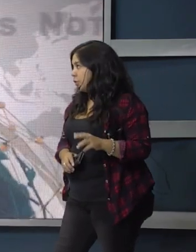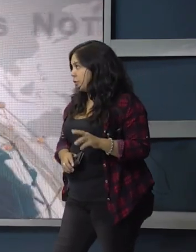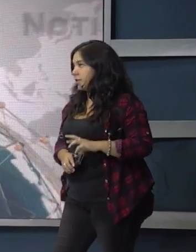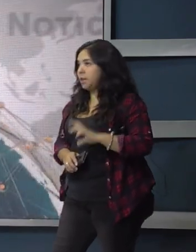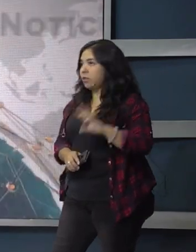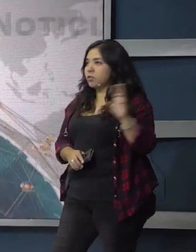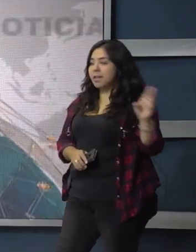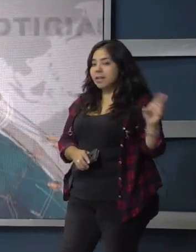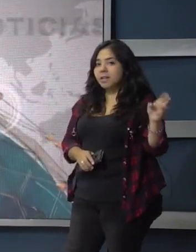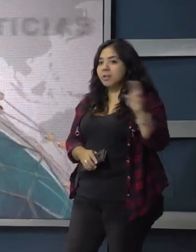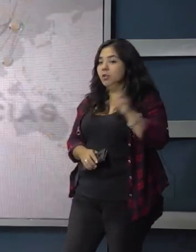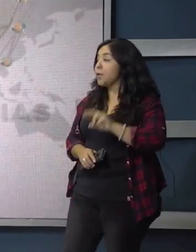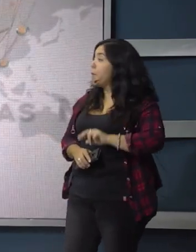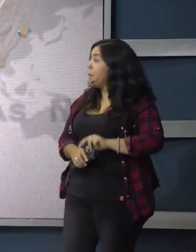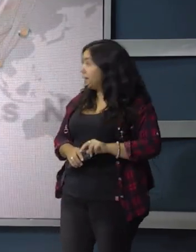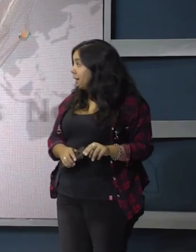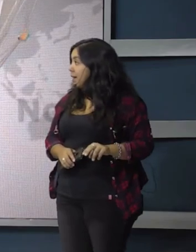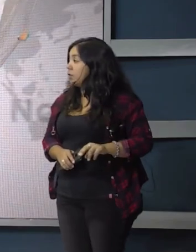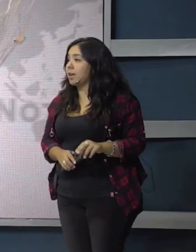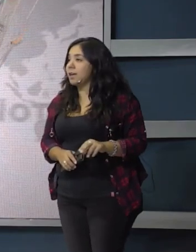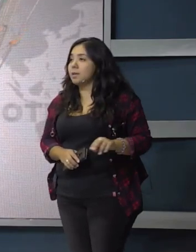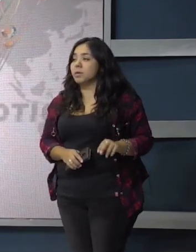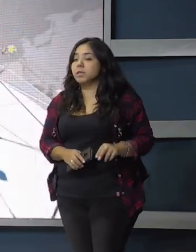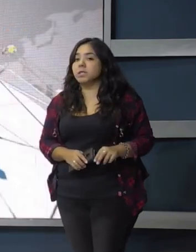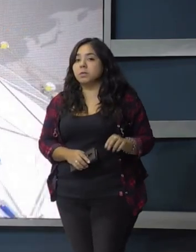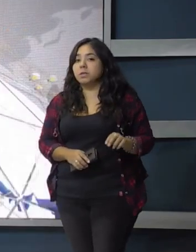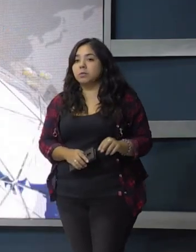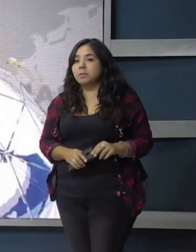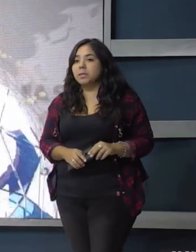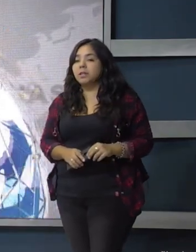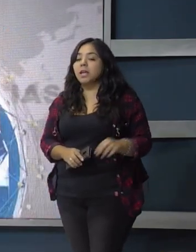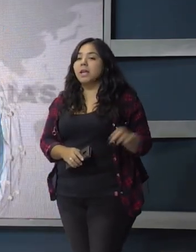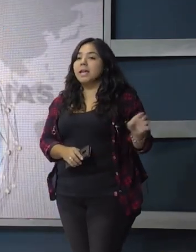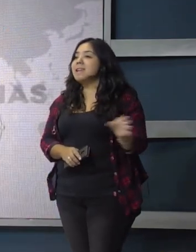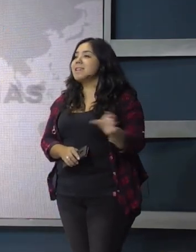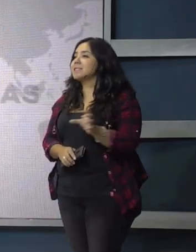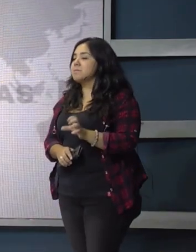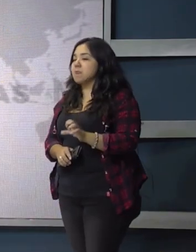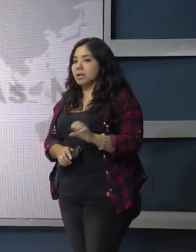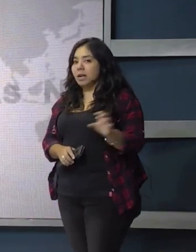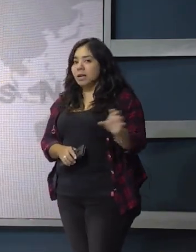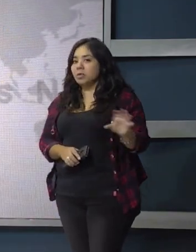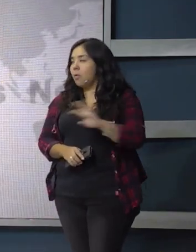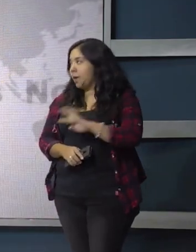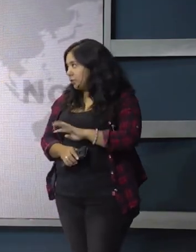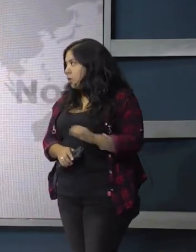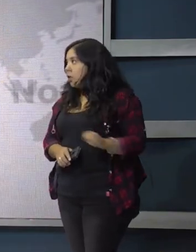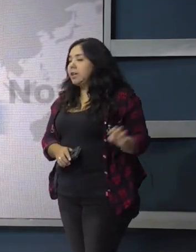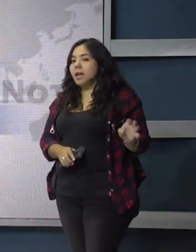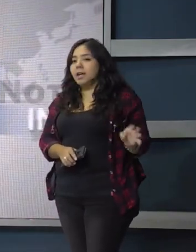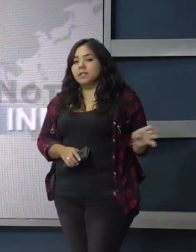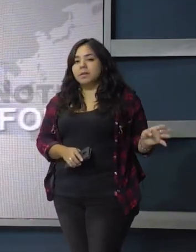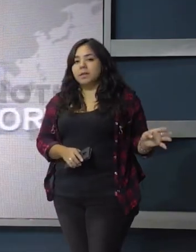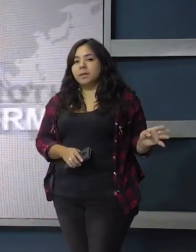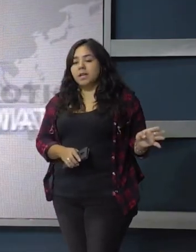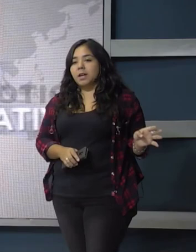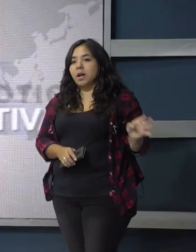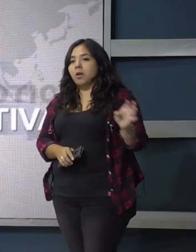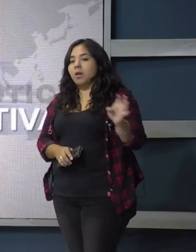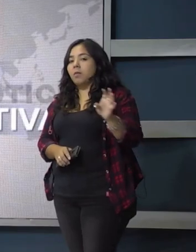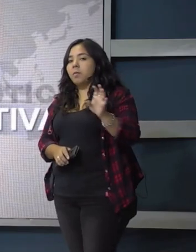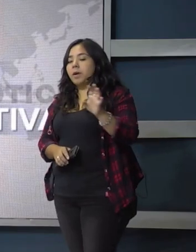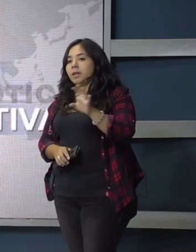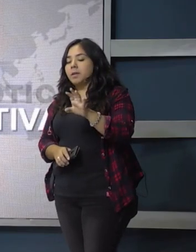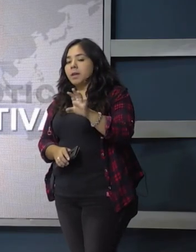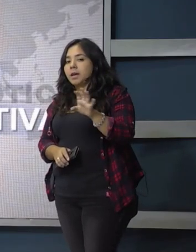son 2 vuelos en realidad, 2 de ida y 2 de vuelta, los que hay en la provincia de San Juan actualmente, en la semana, son 4. Y de ahí se van a pasar